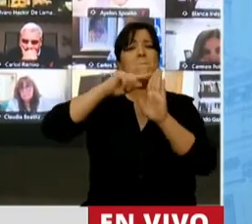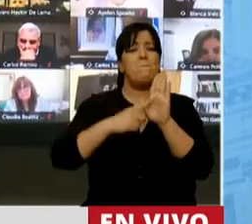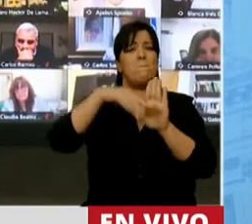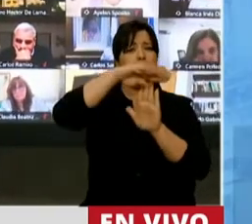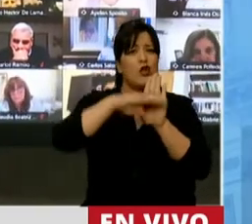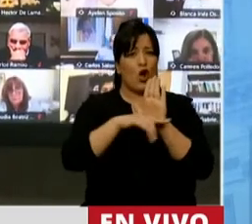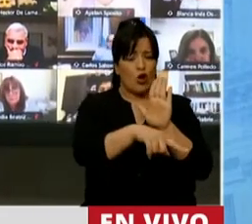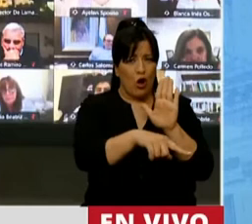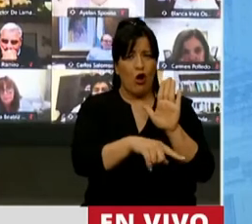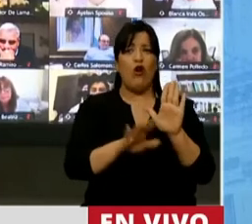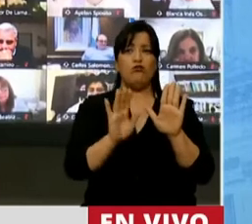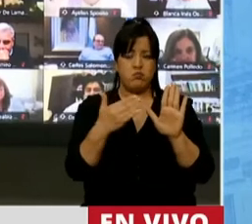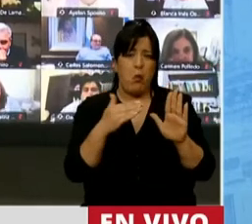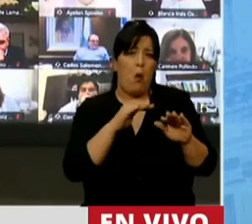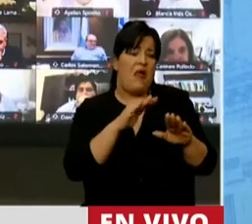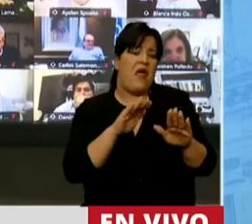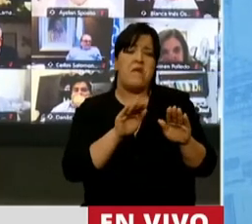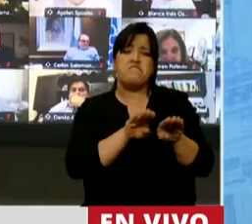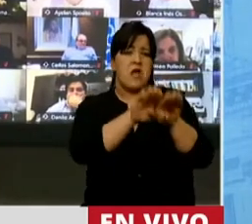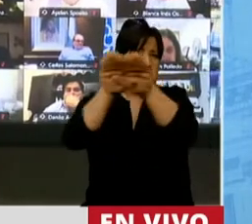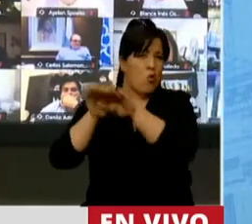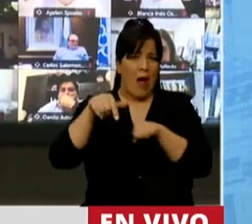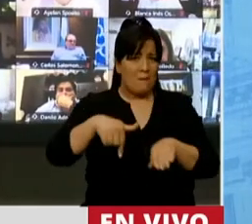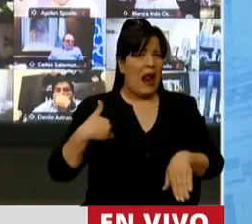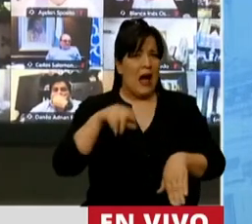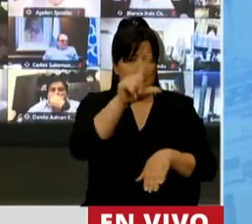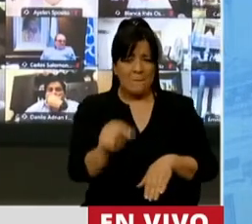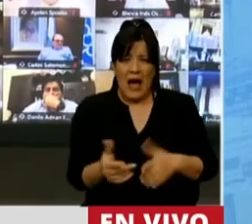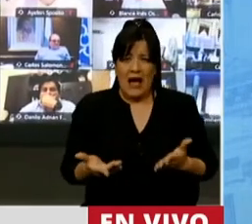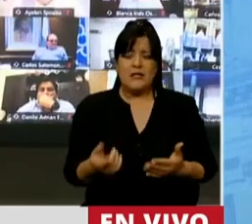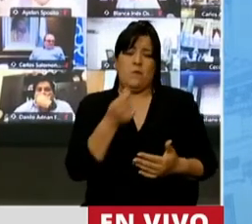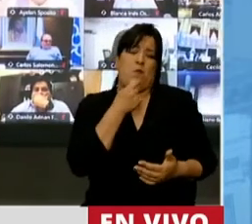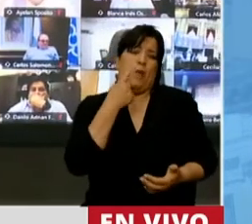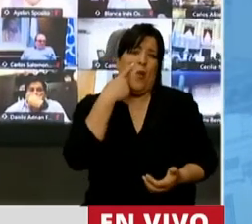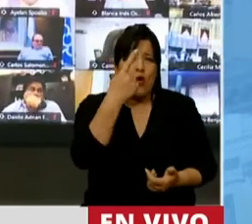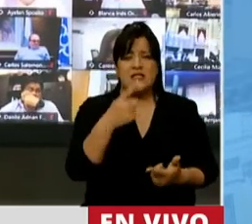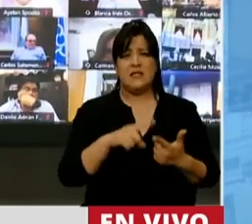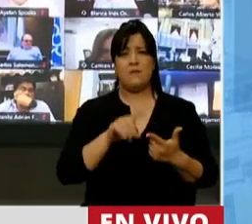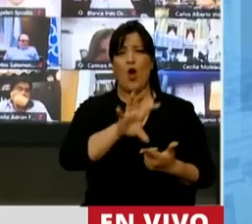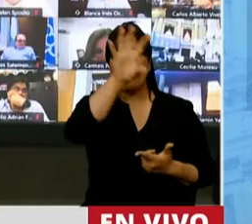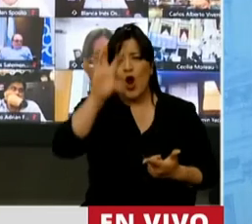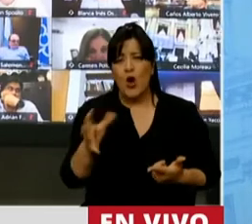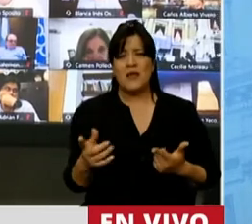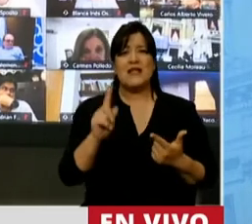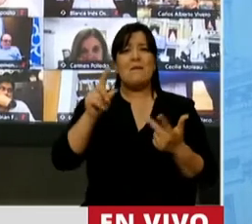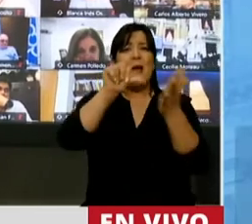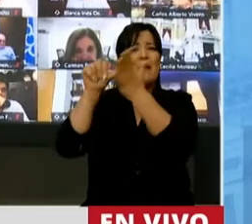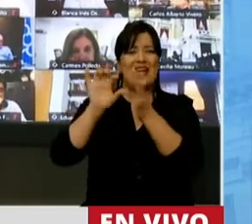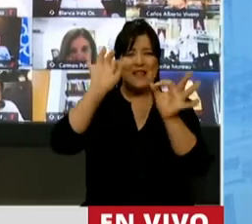con estándares comunes para todo el país, señor presidente, municipios, provincias, países